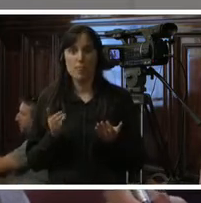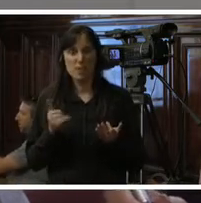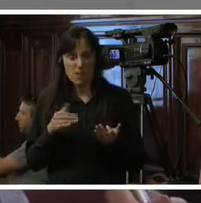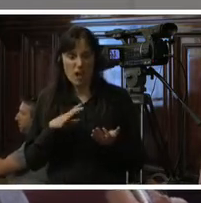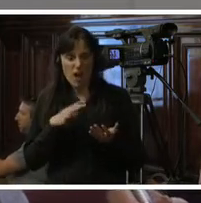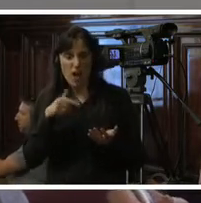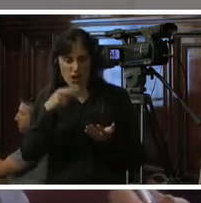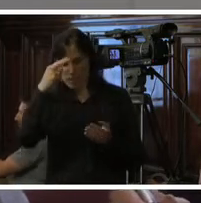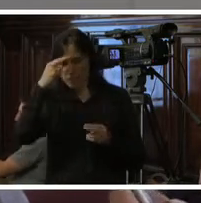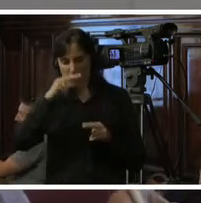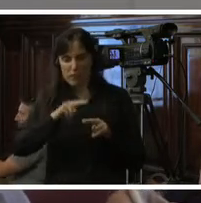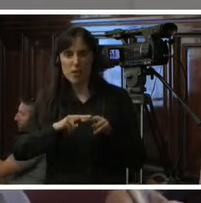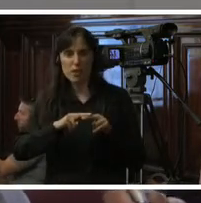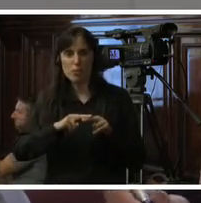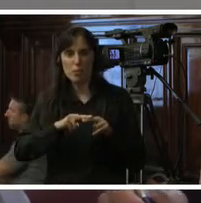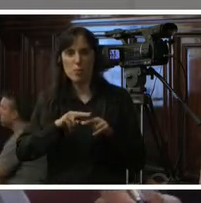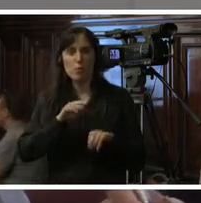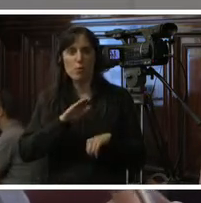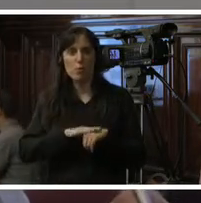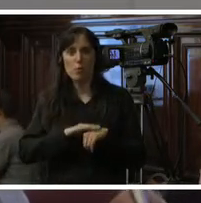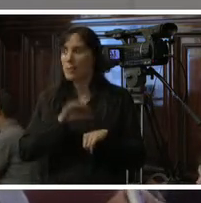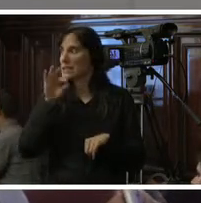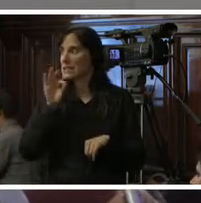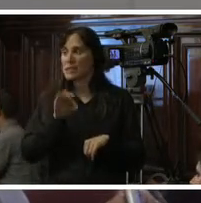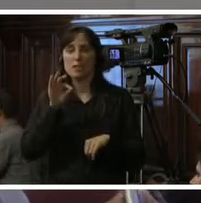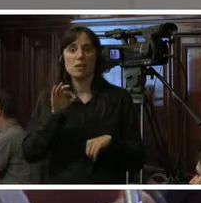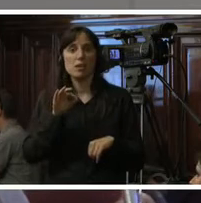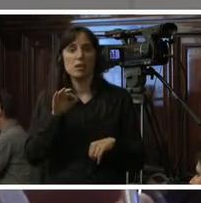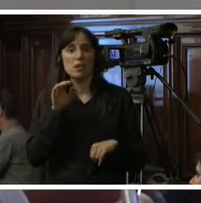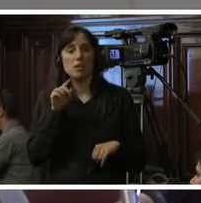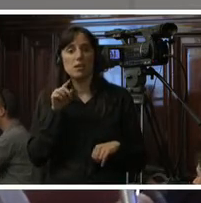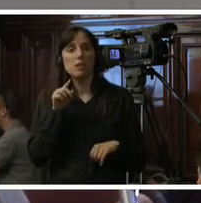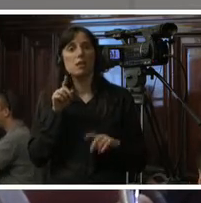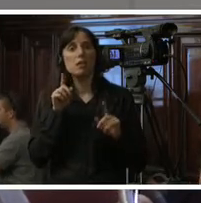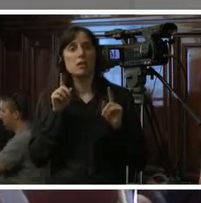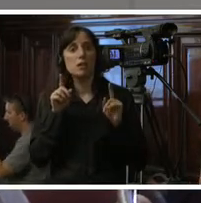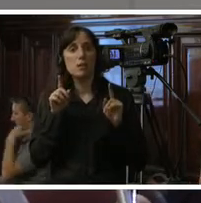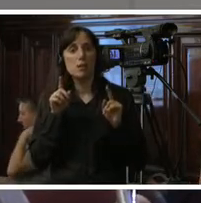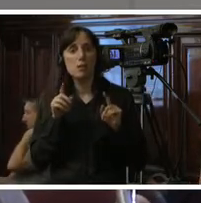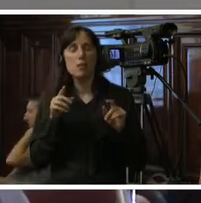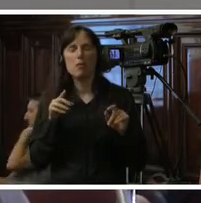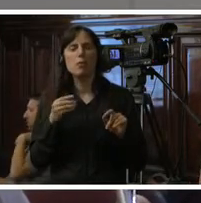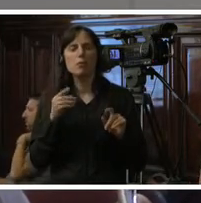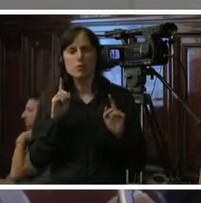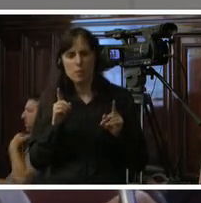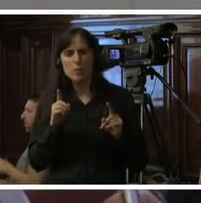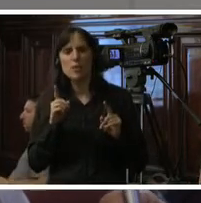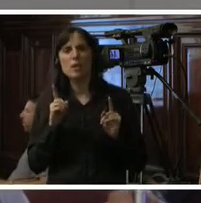padecen de este síndrome sino que además cuál es el impacto